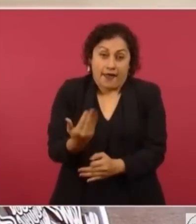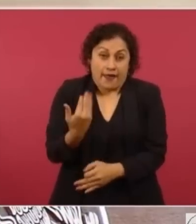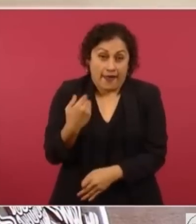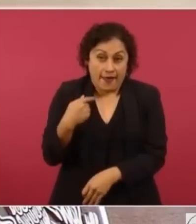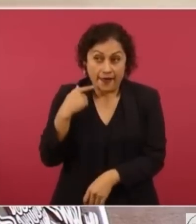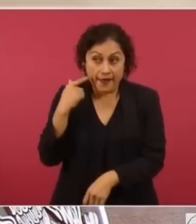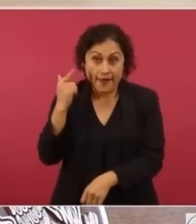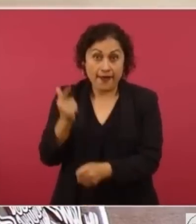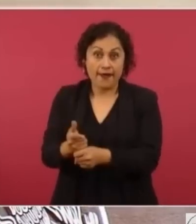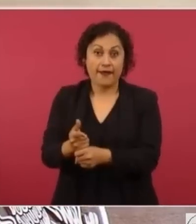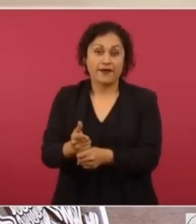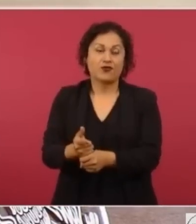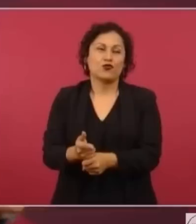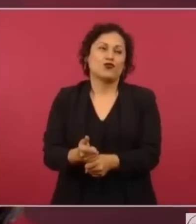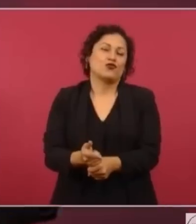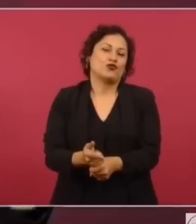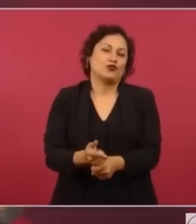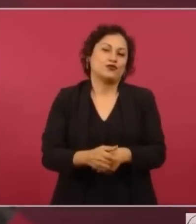Por eso